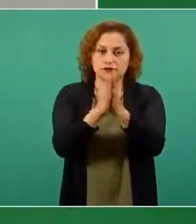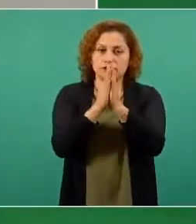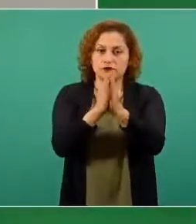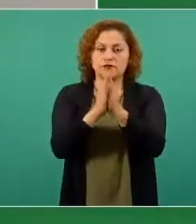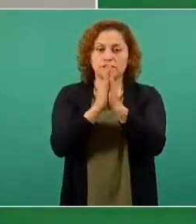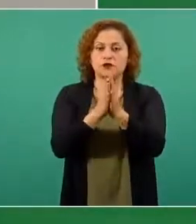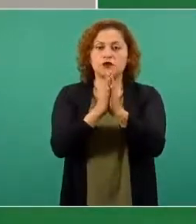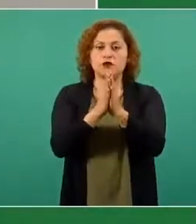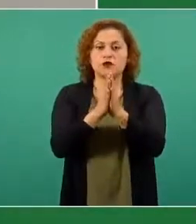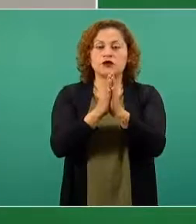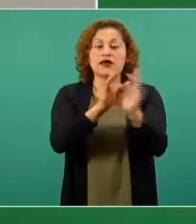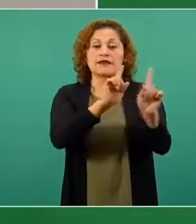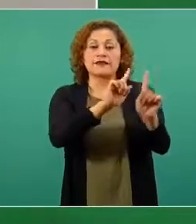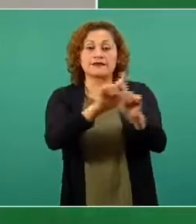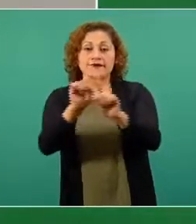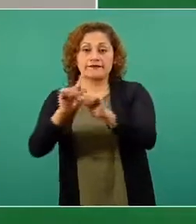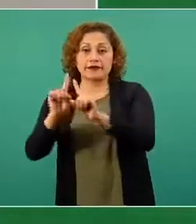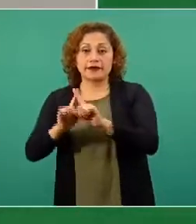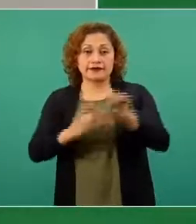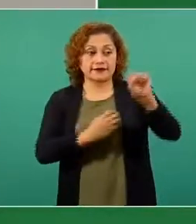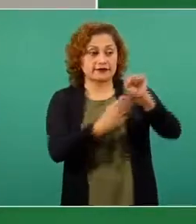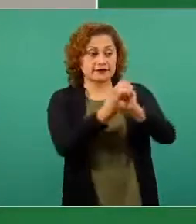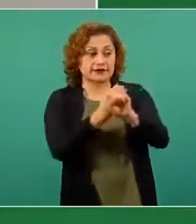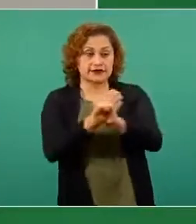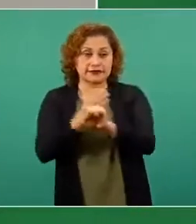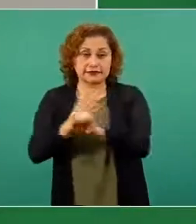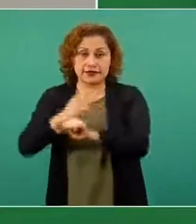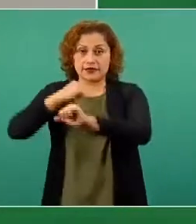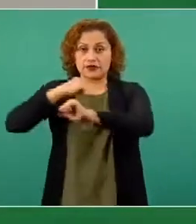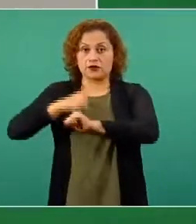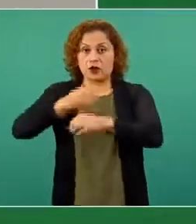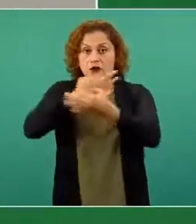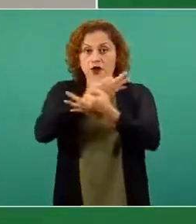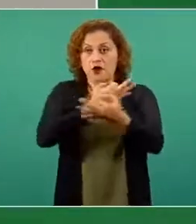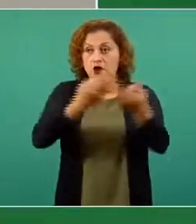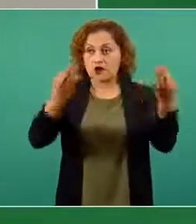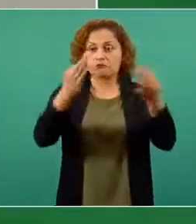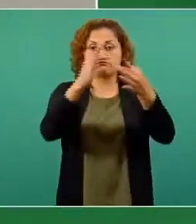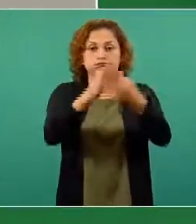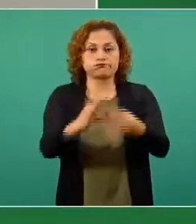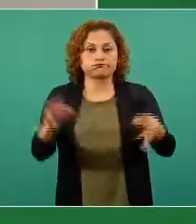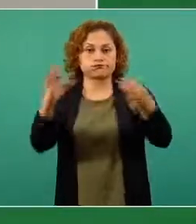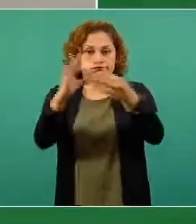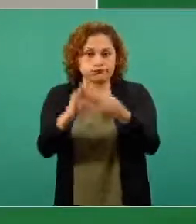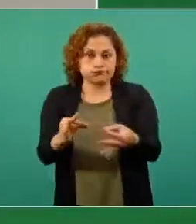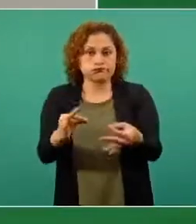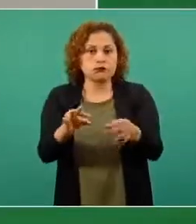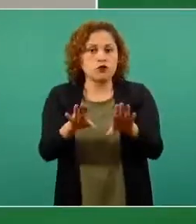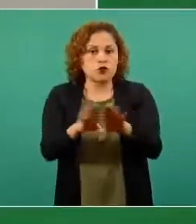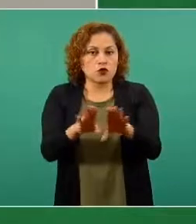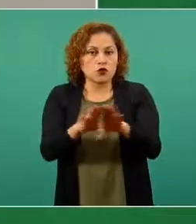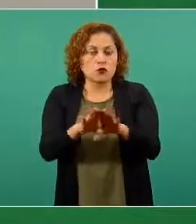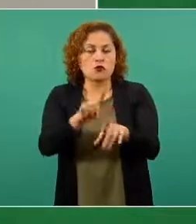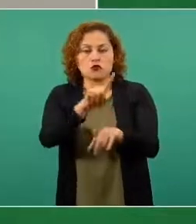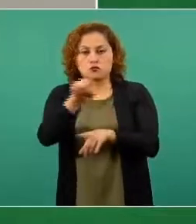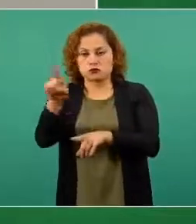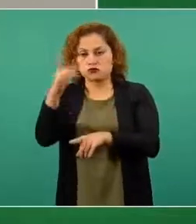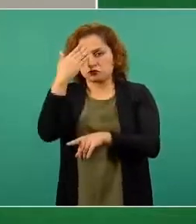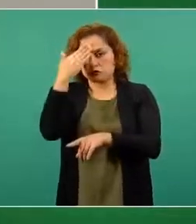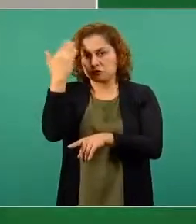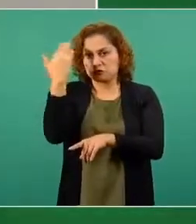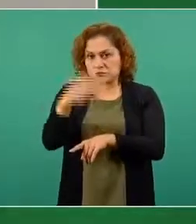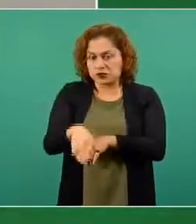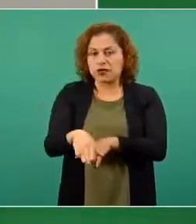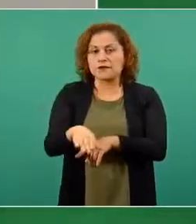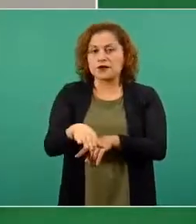los comunicados, el llamado que estarán haciendo en cada uno de los municipios a través de los canales de comunicación como